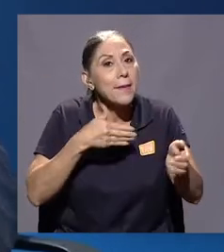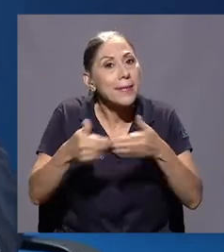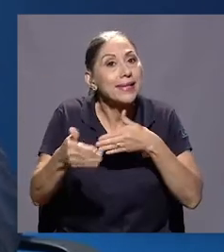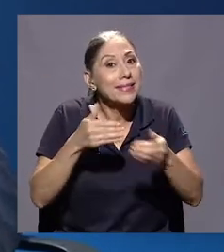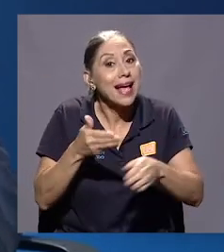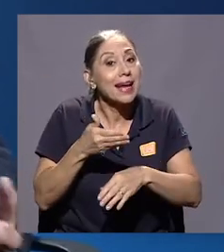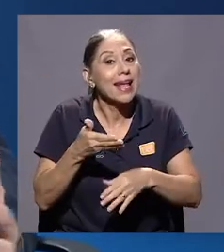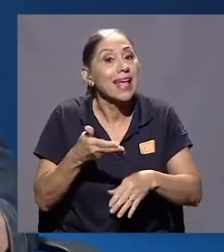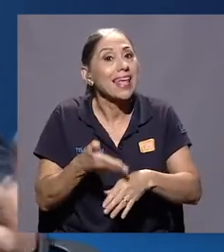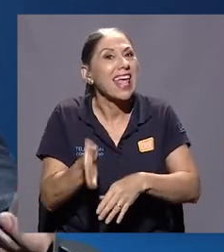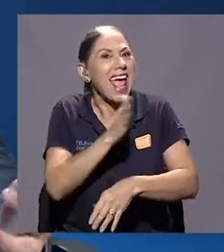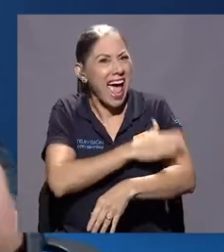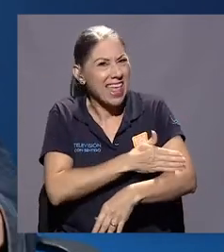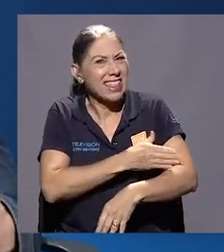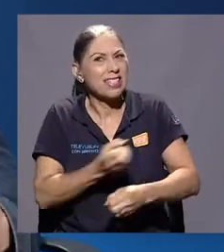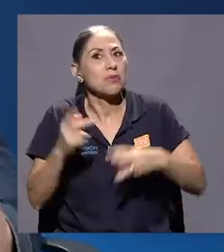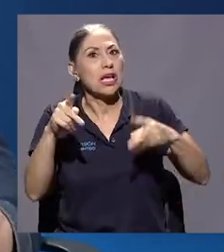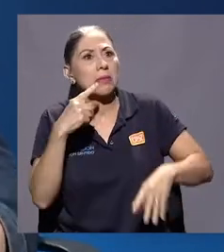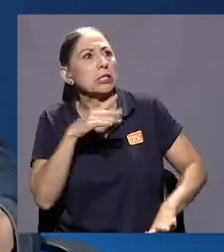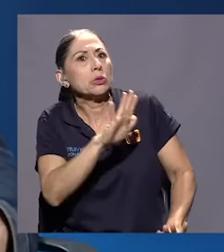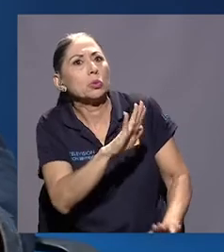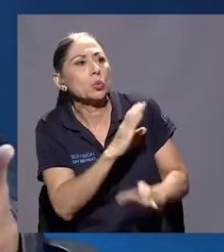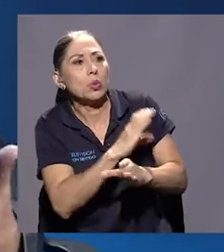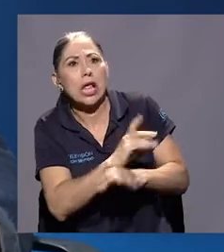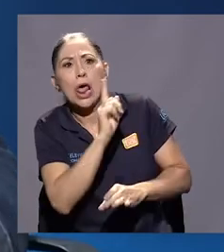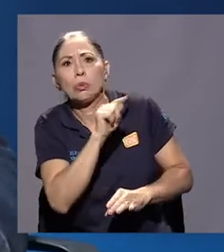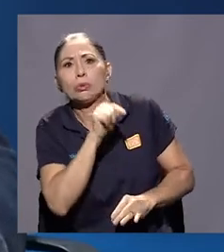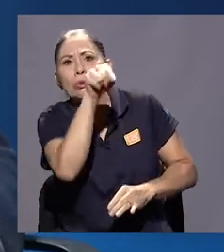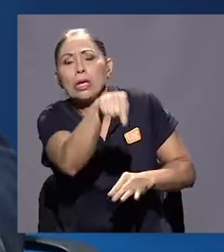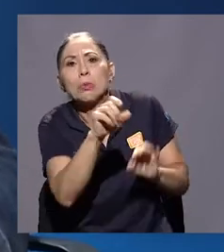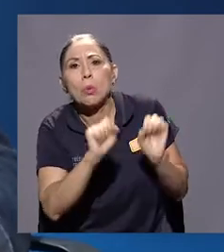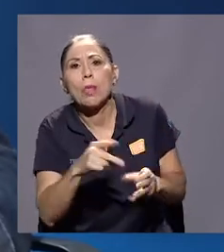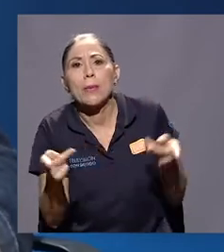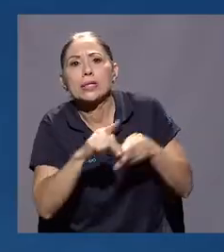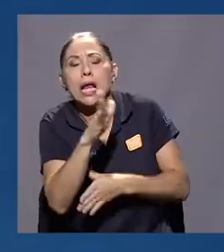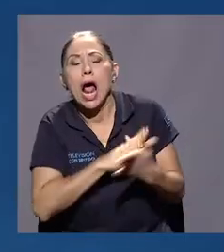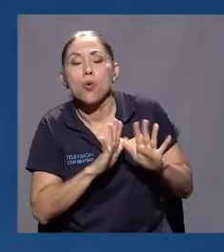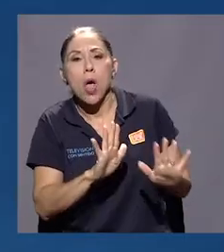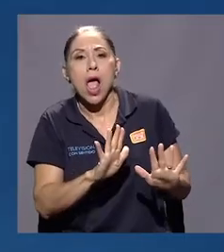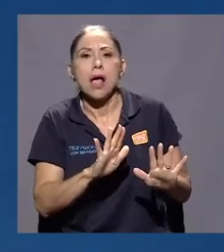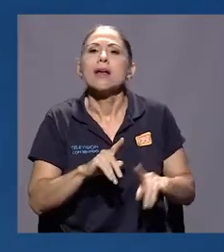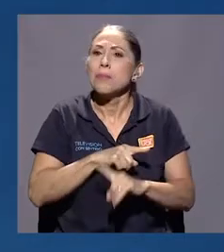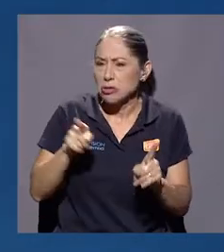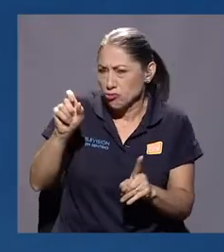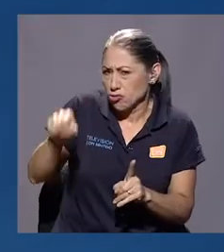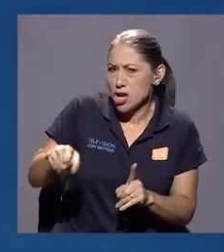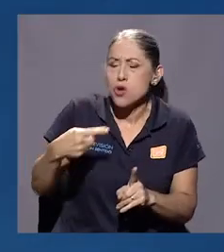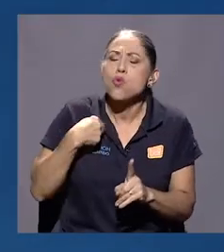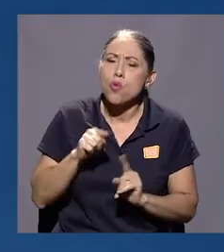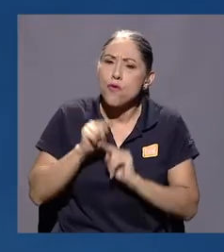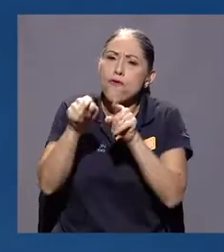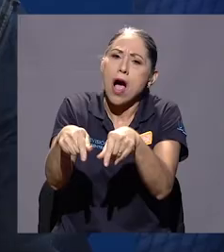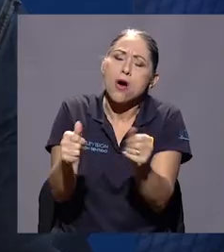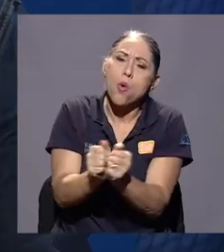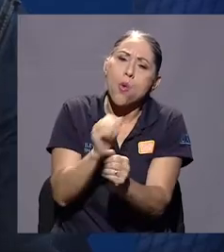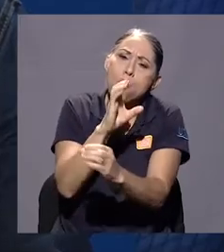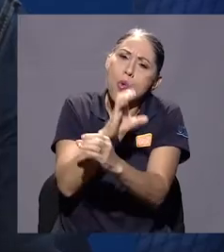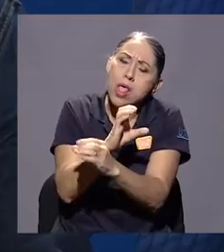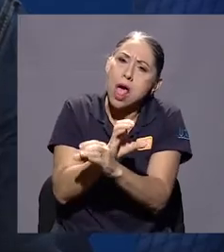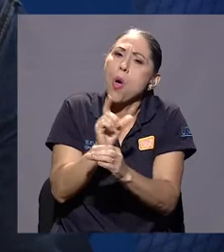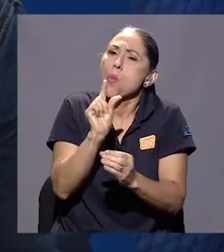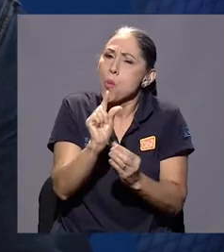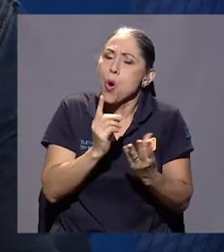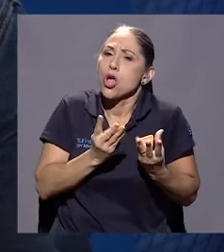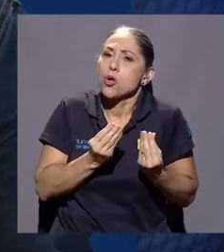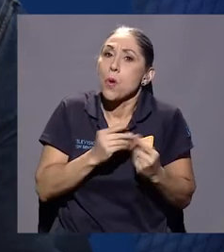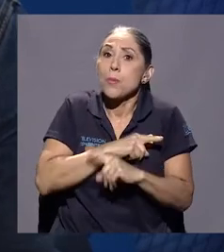antes de ir, varias gente me dijo, no, ten cuidado, te puede pasar algo. Claro, uno va con cuidado, un poco de temor, pero la verdad es que estando